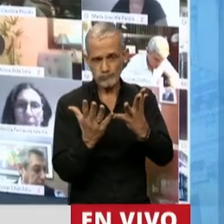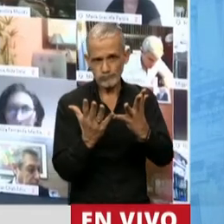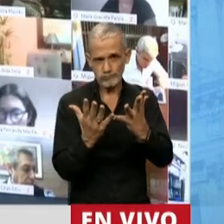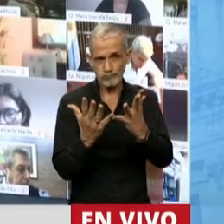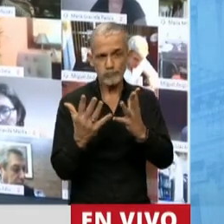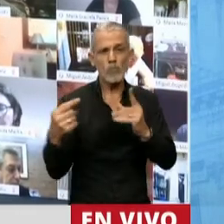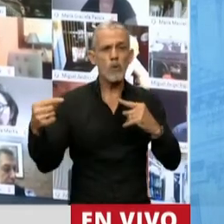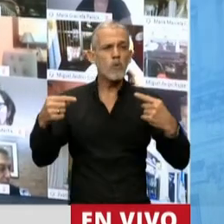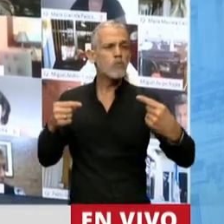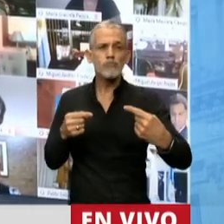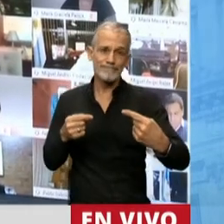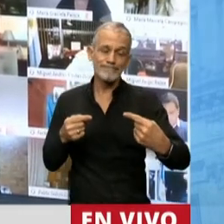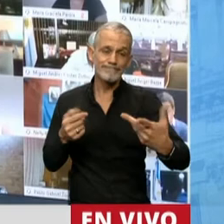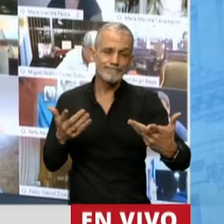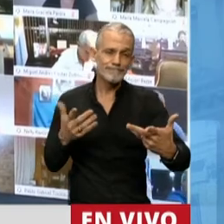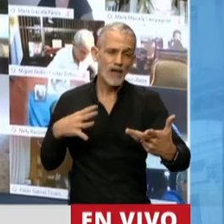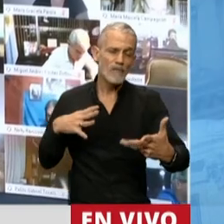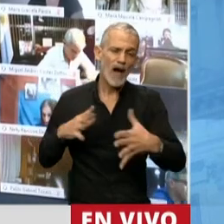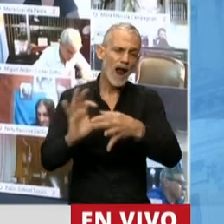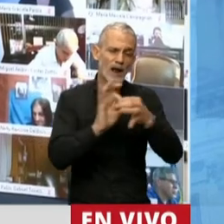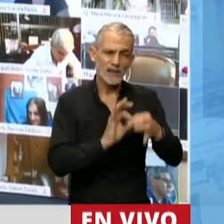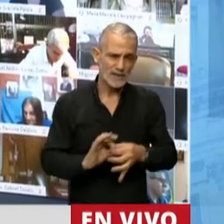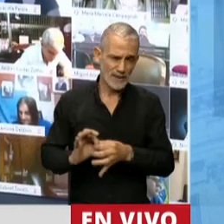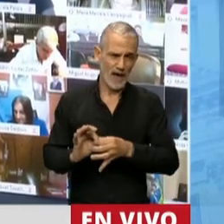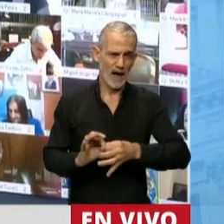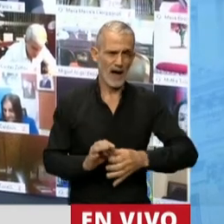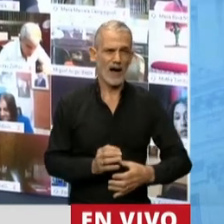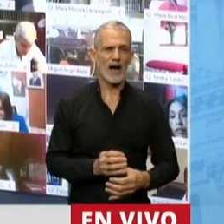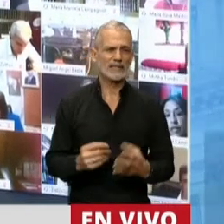sido que los países no hemos sido...